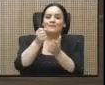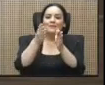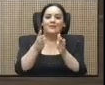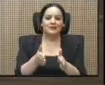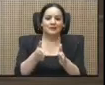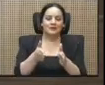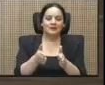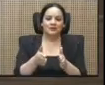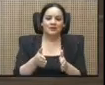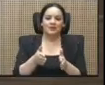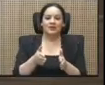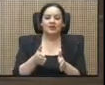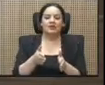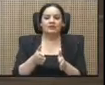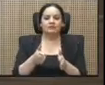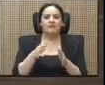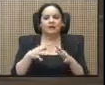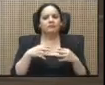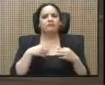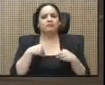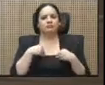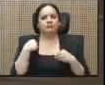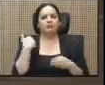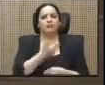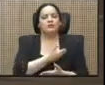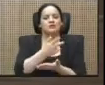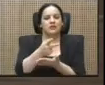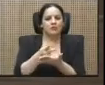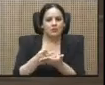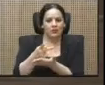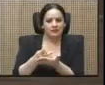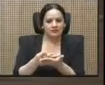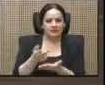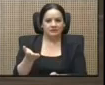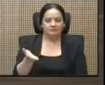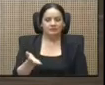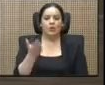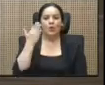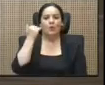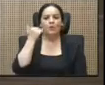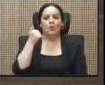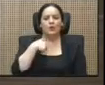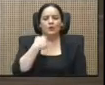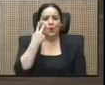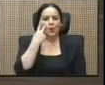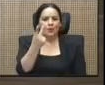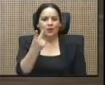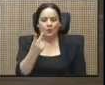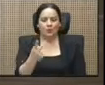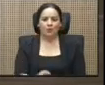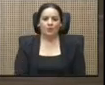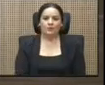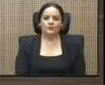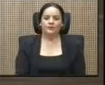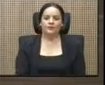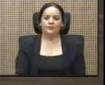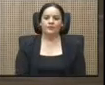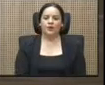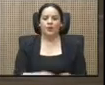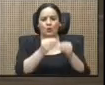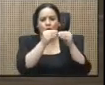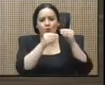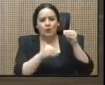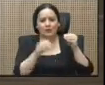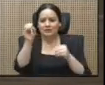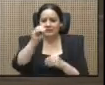consideren nuestra provincia. Porque cuando yo veo los números de